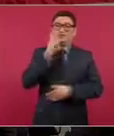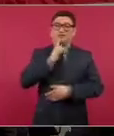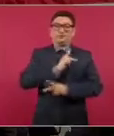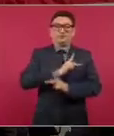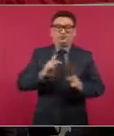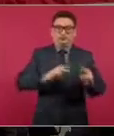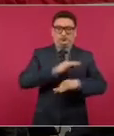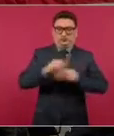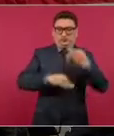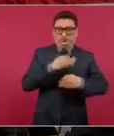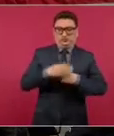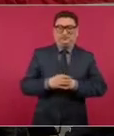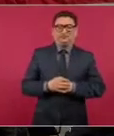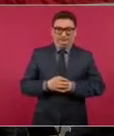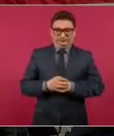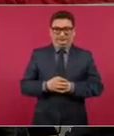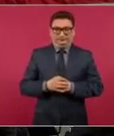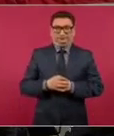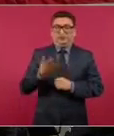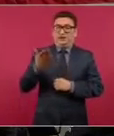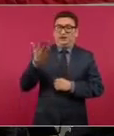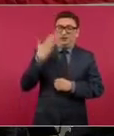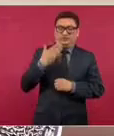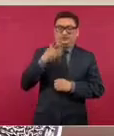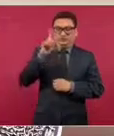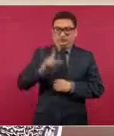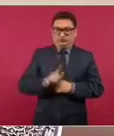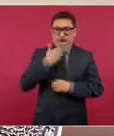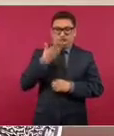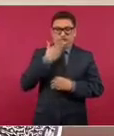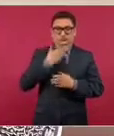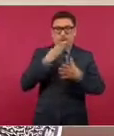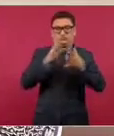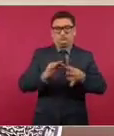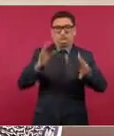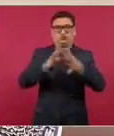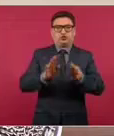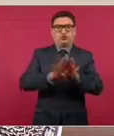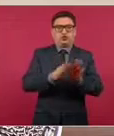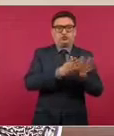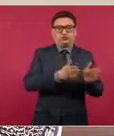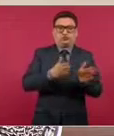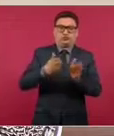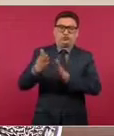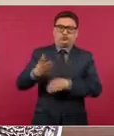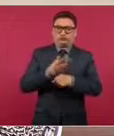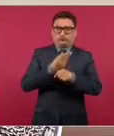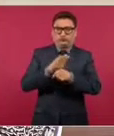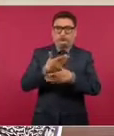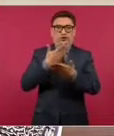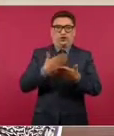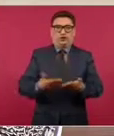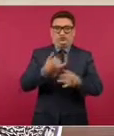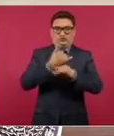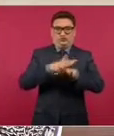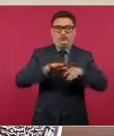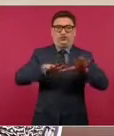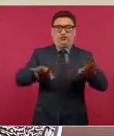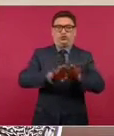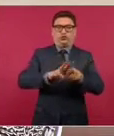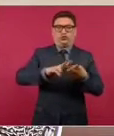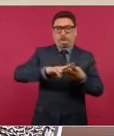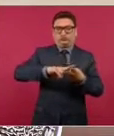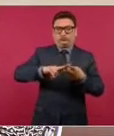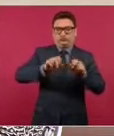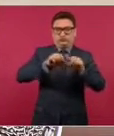En semanas anteriores hemos presentado detalles de cada tramo de manera integral. Ahora informaremos sobre los sistemas ferroviarios